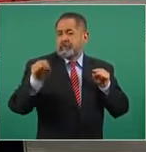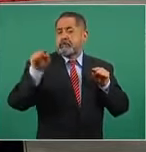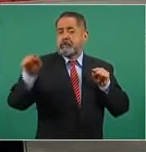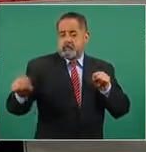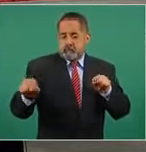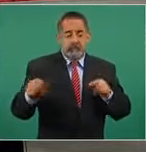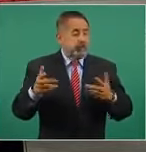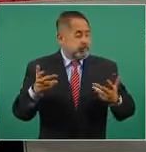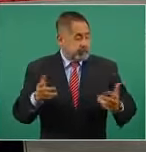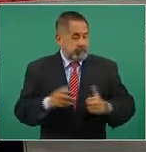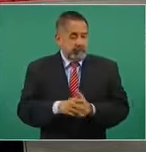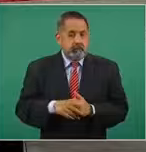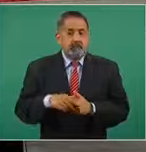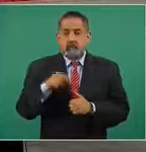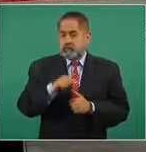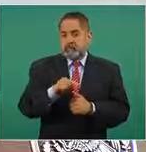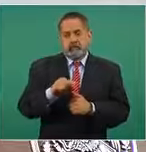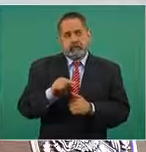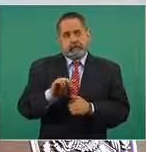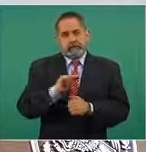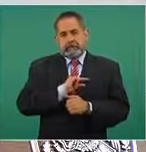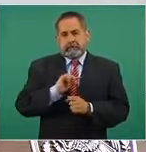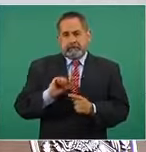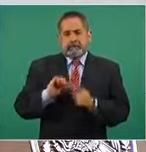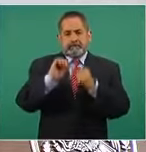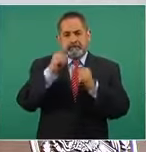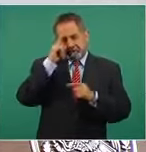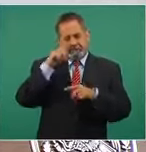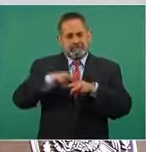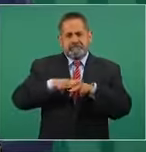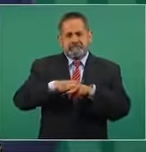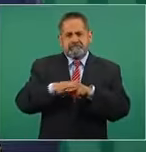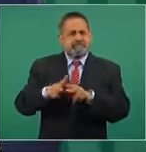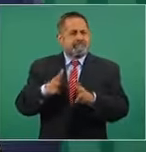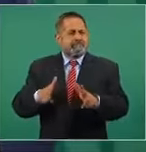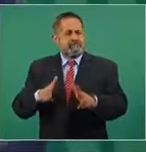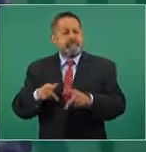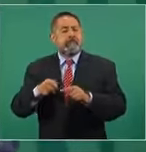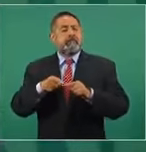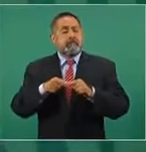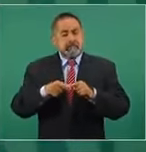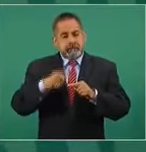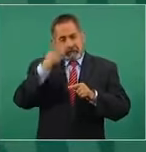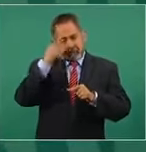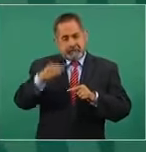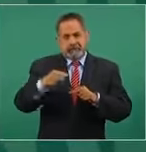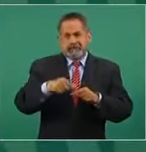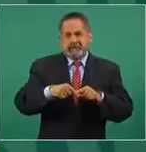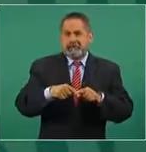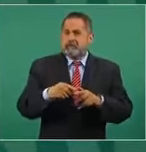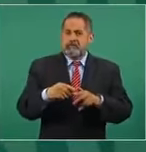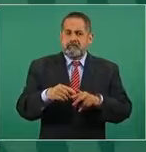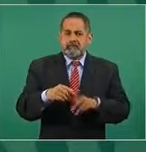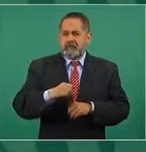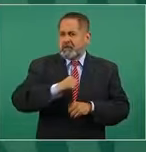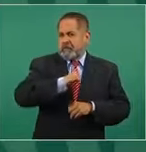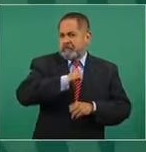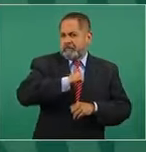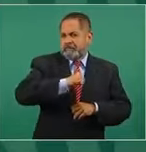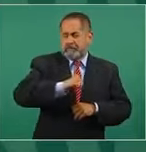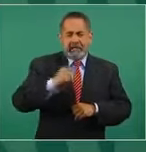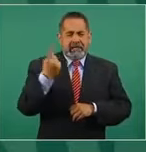especial para un tren que se va a desplazar hasta 160